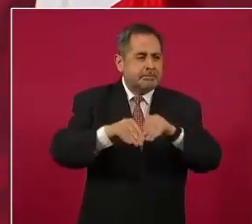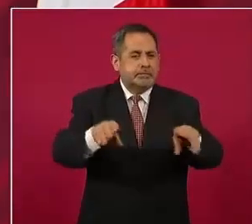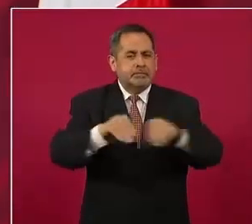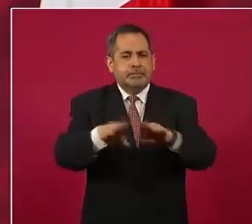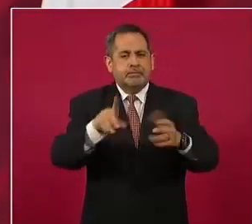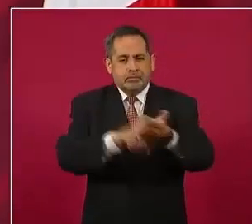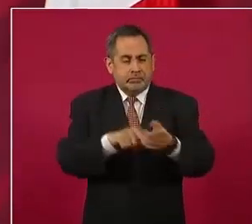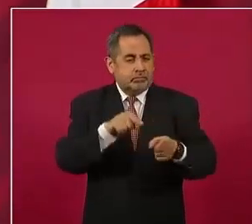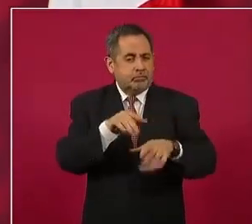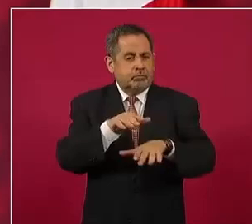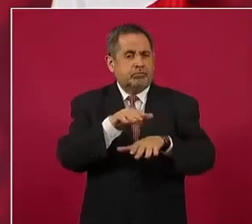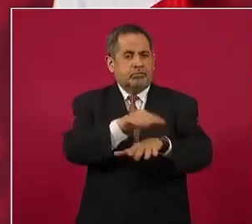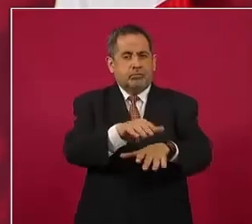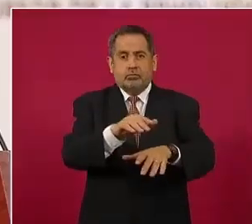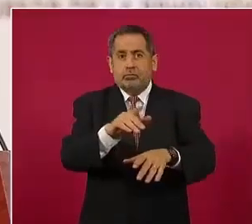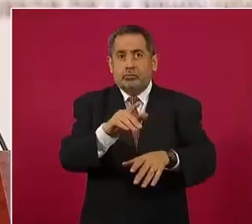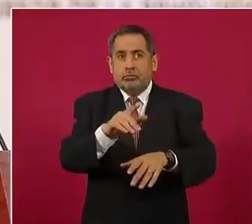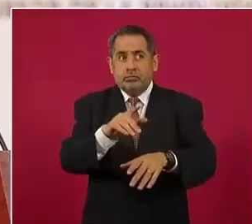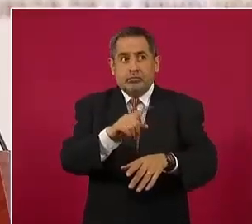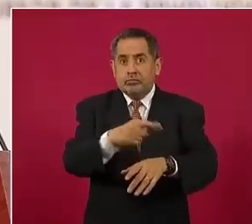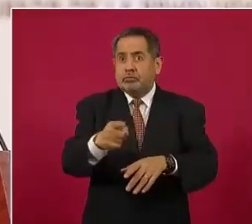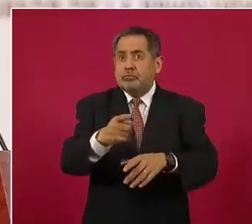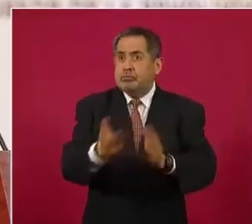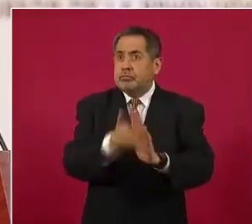que construían hospitales,